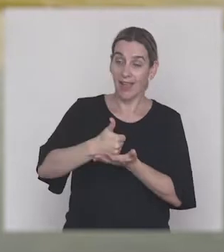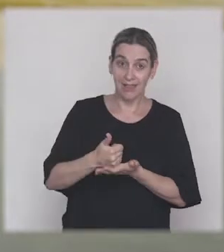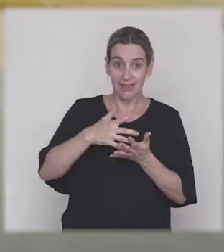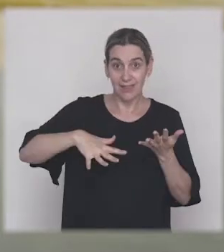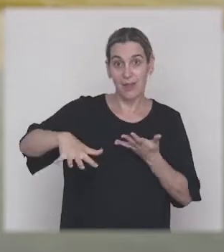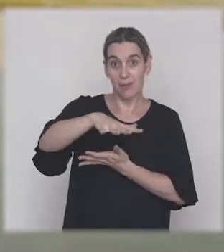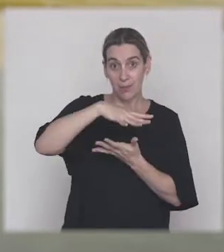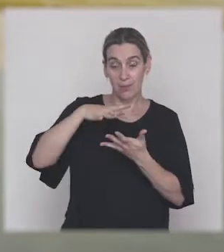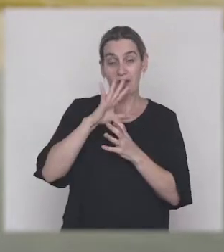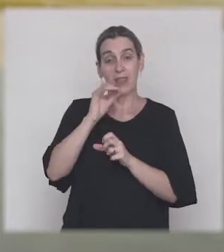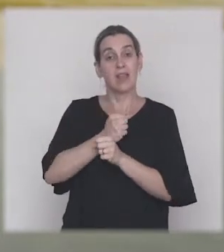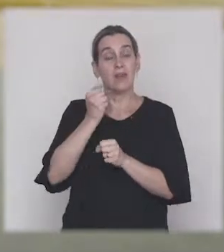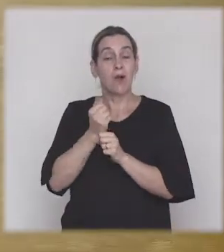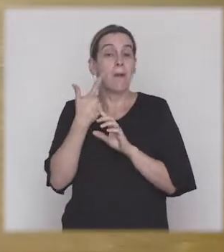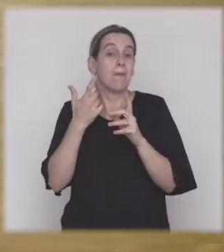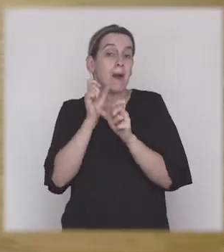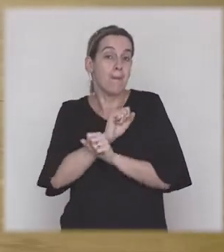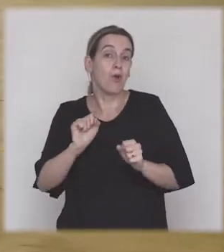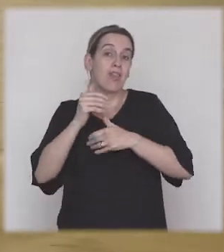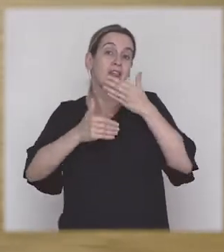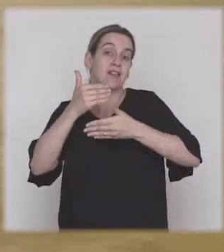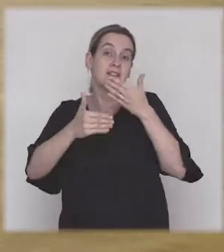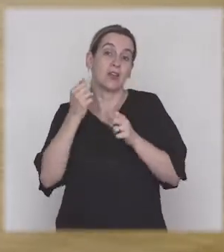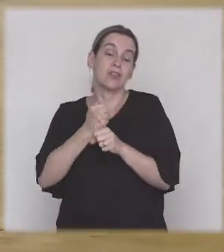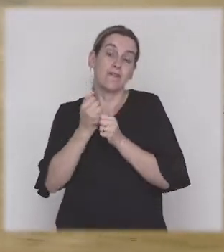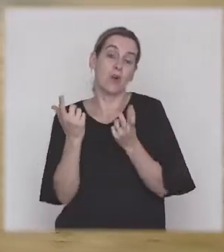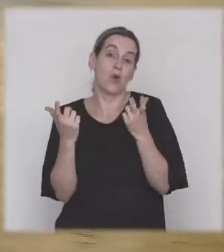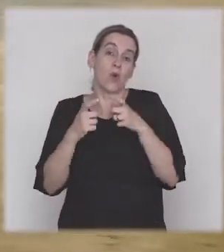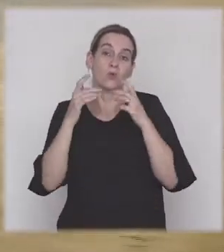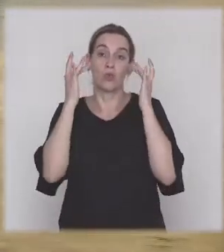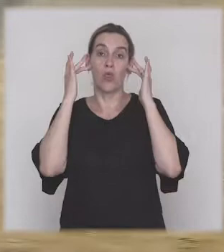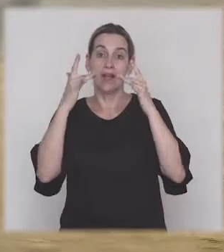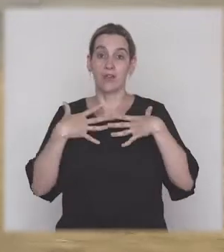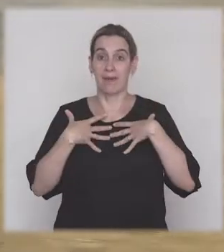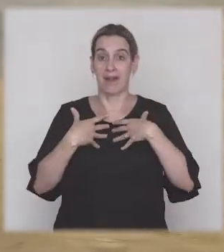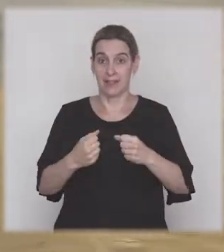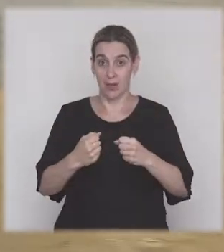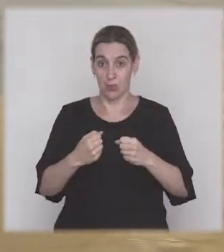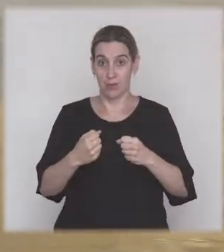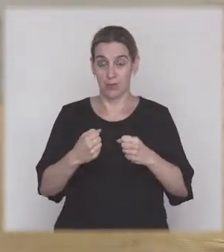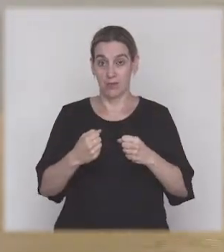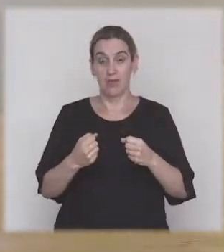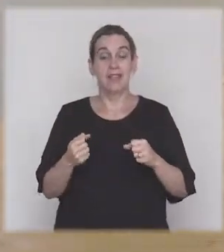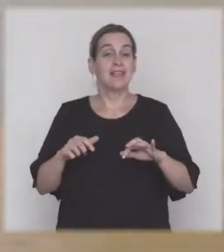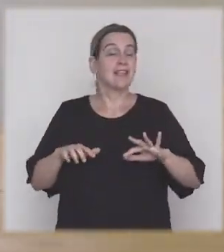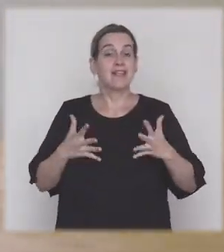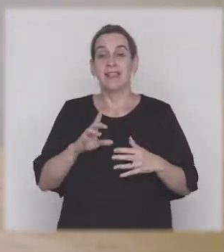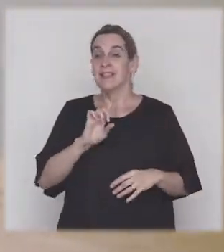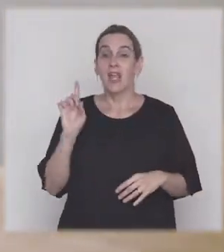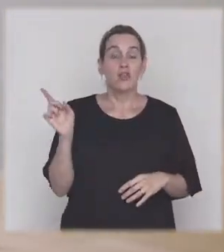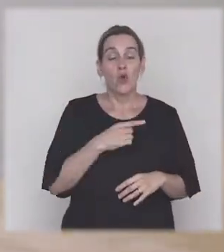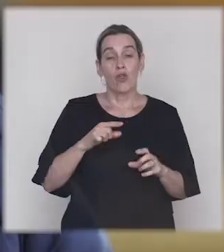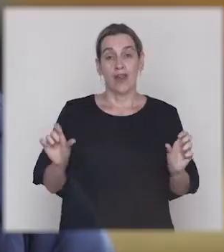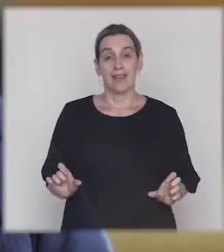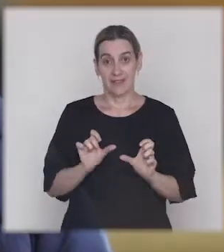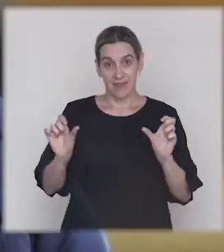en nuestra zona de trabajo, como para desarrollar un trabajo en conjunto de educación para la salud. Se trata de que todas las